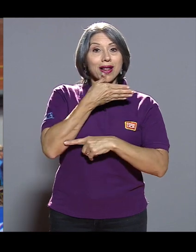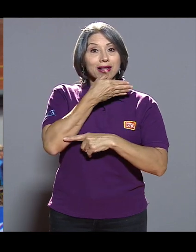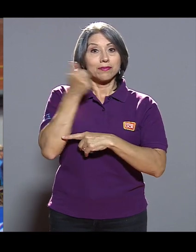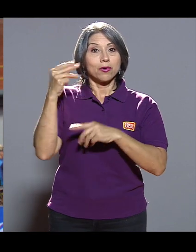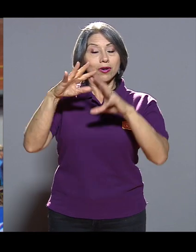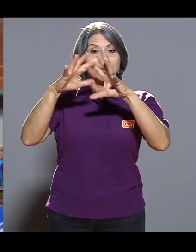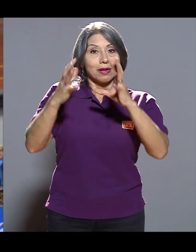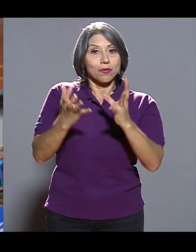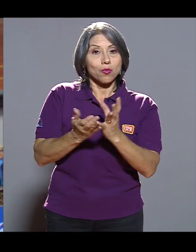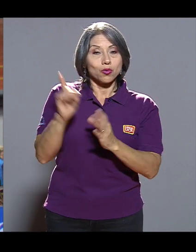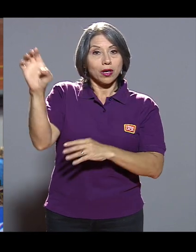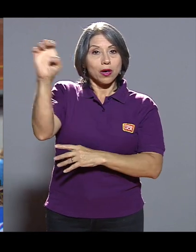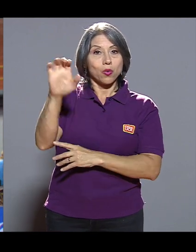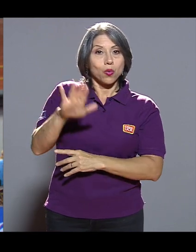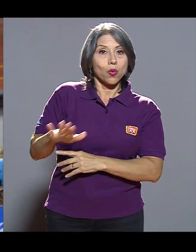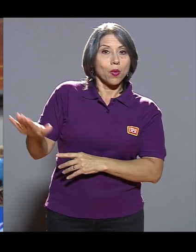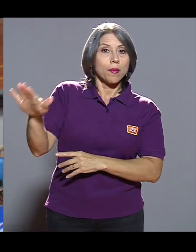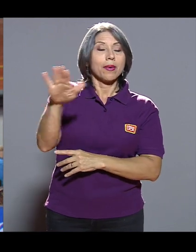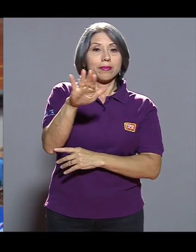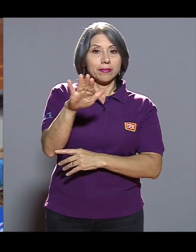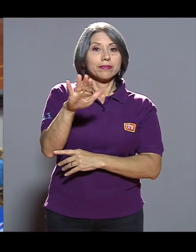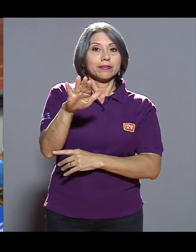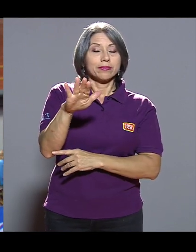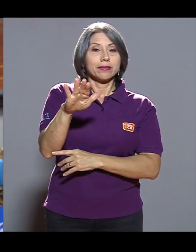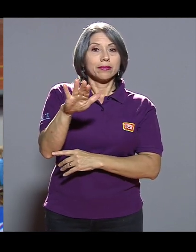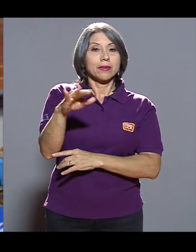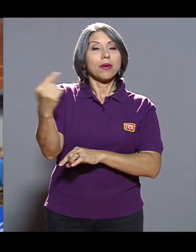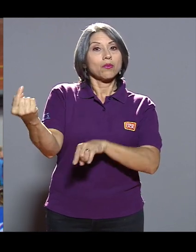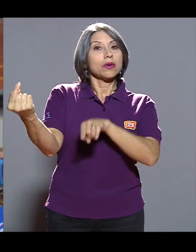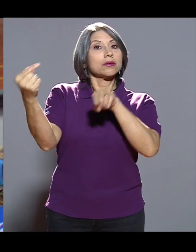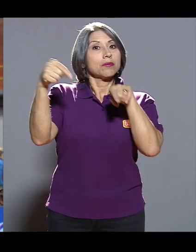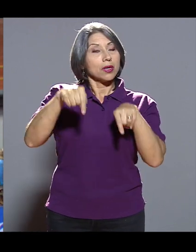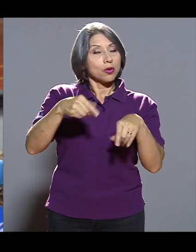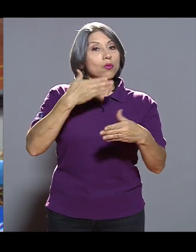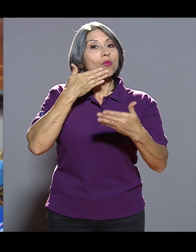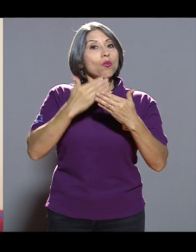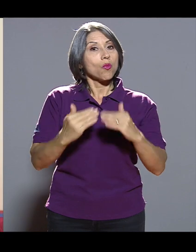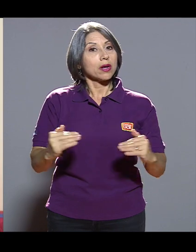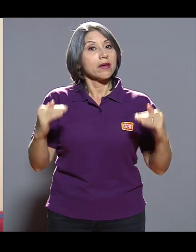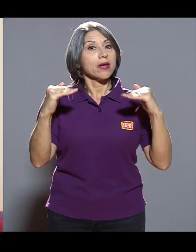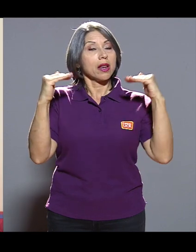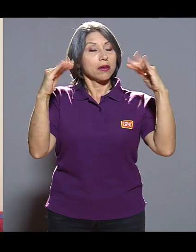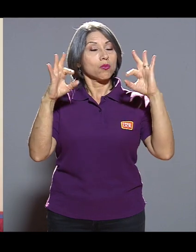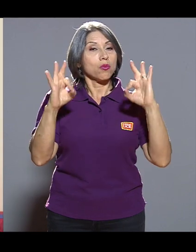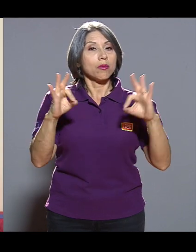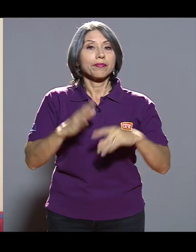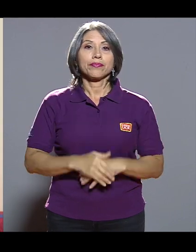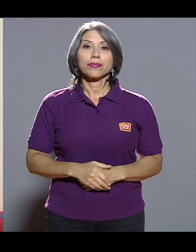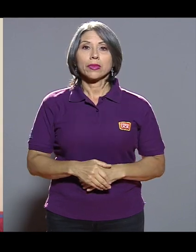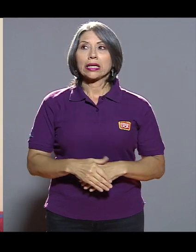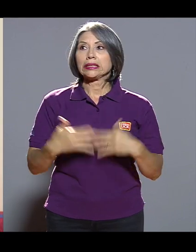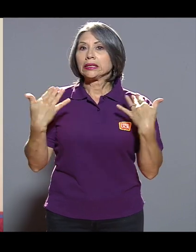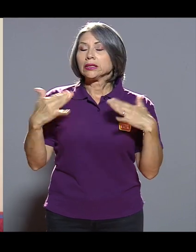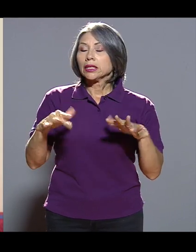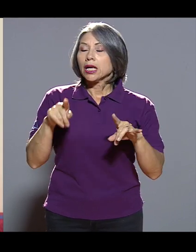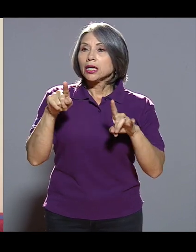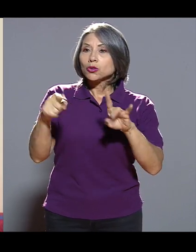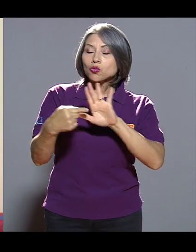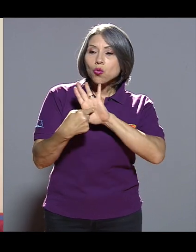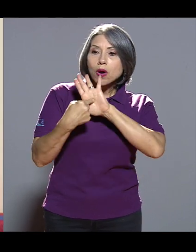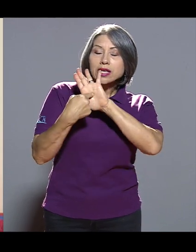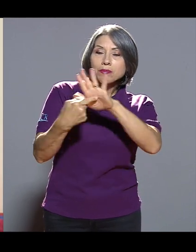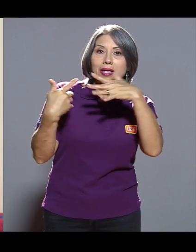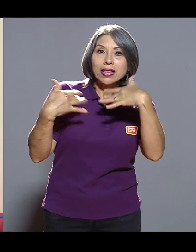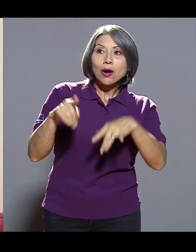de Europa. Entonces, pues sí, un muy buen líder, la verdad. Es un espectáculo, sea, es la